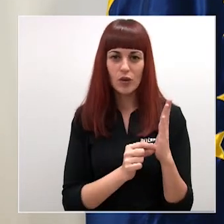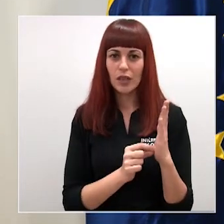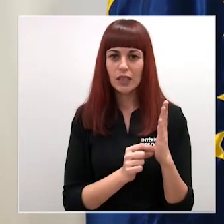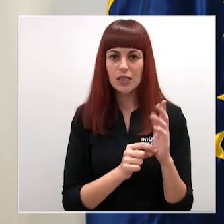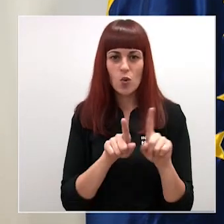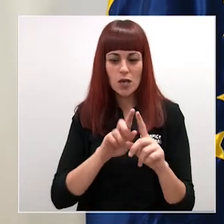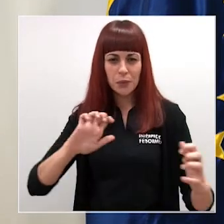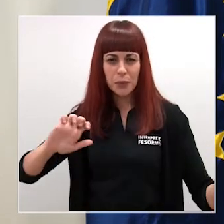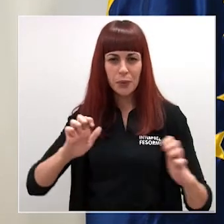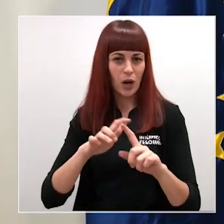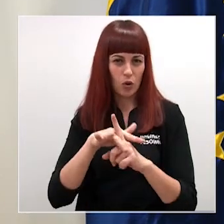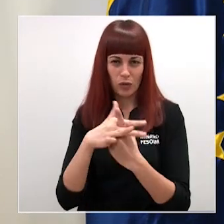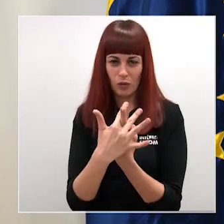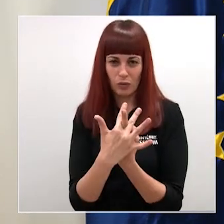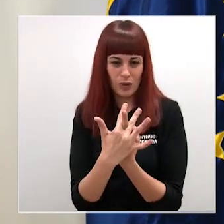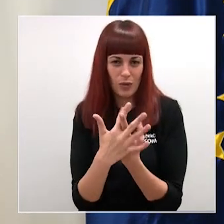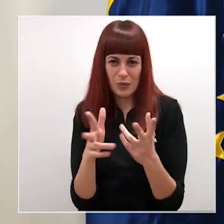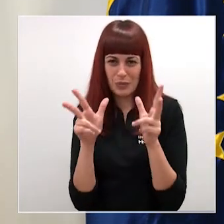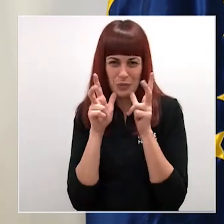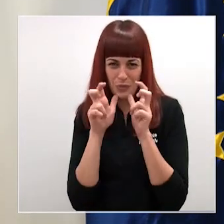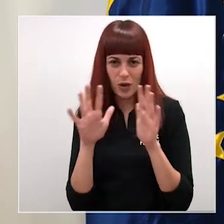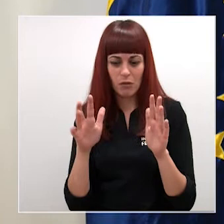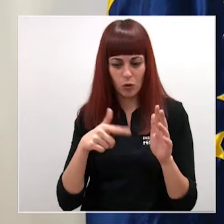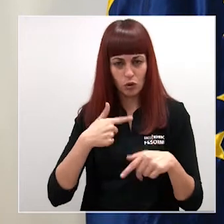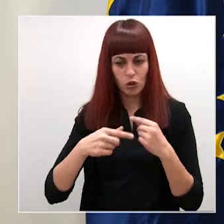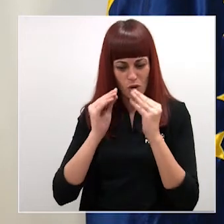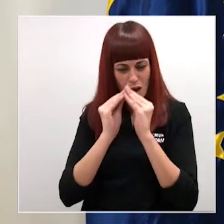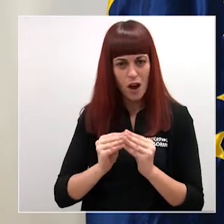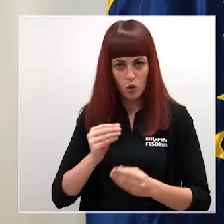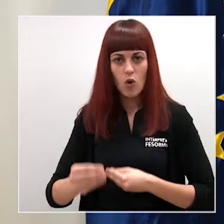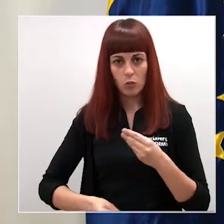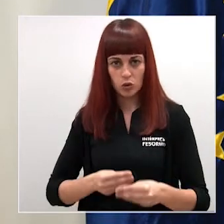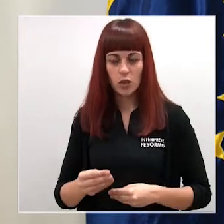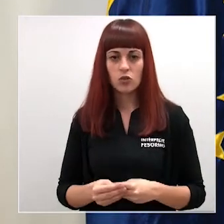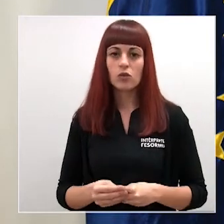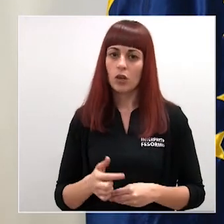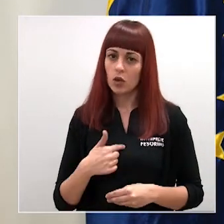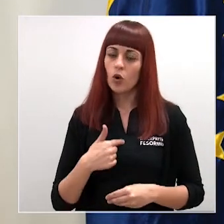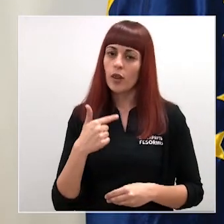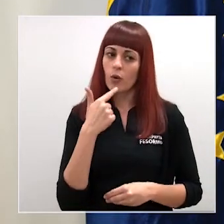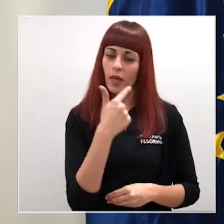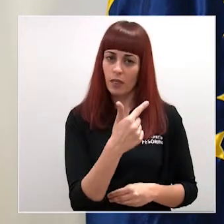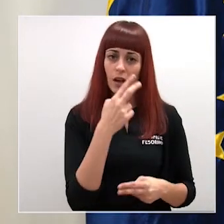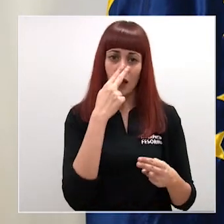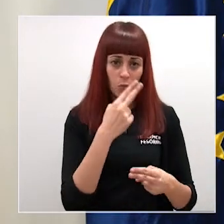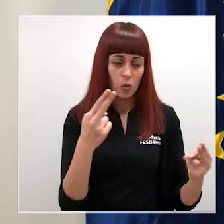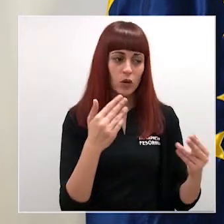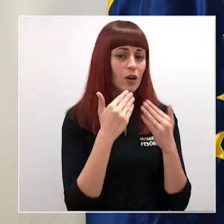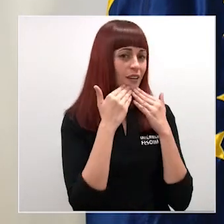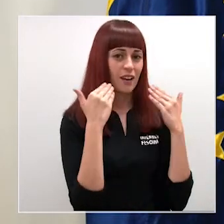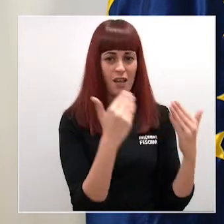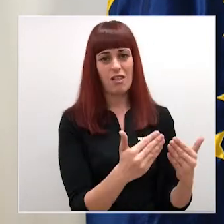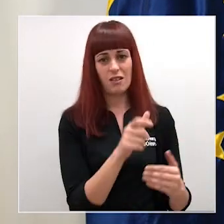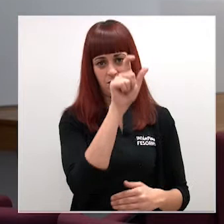adversas y yo debo de públicamente darle mi agradecimiento